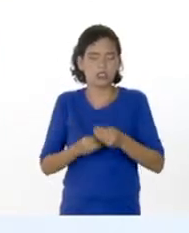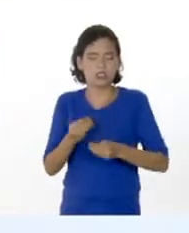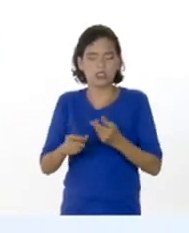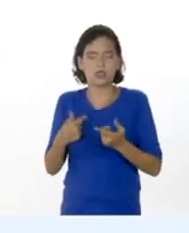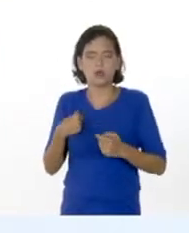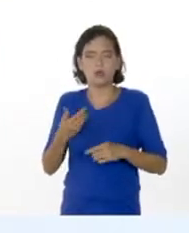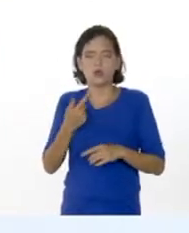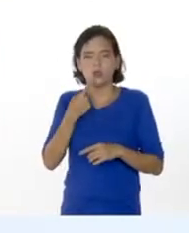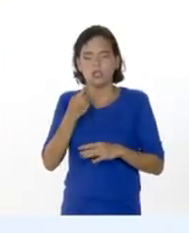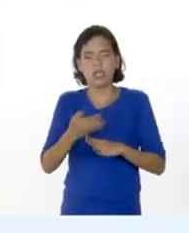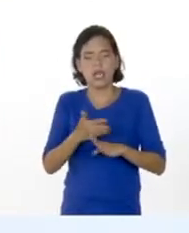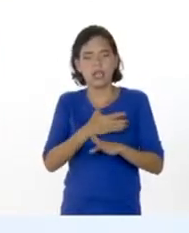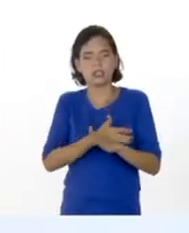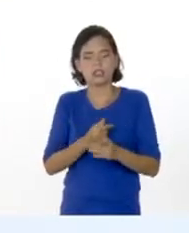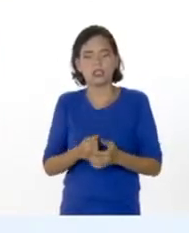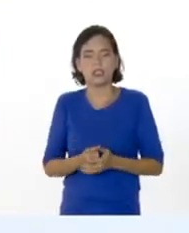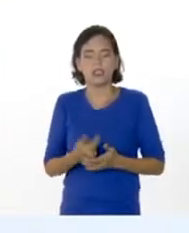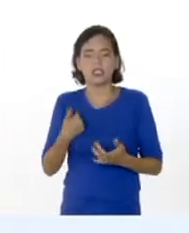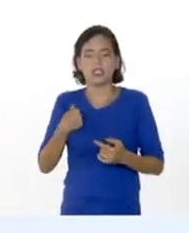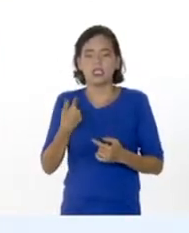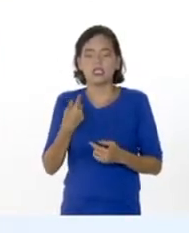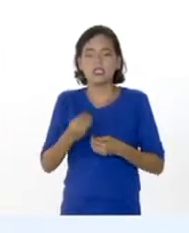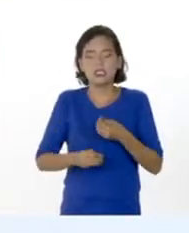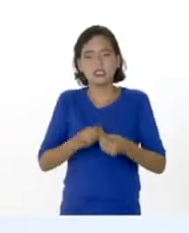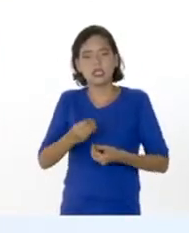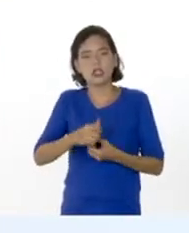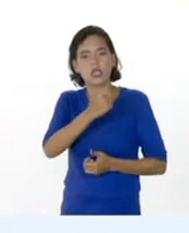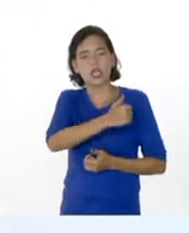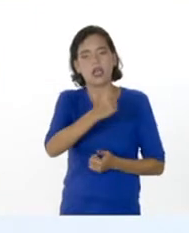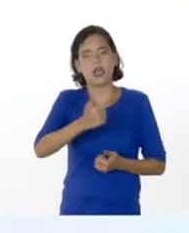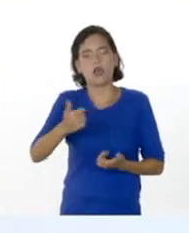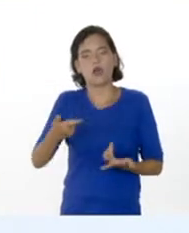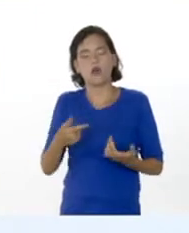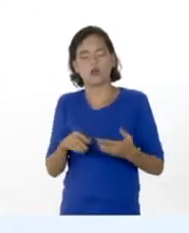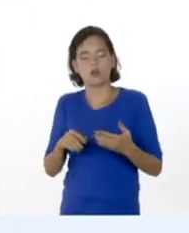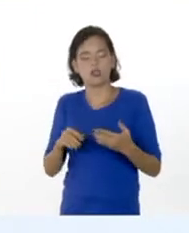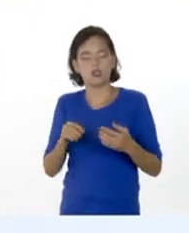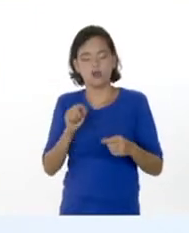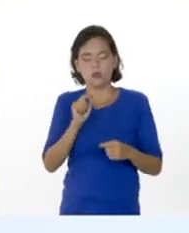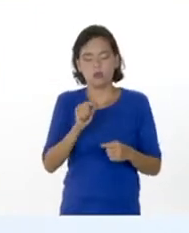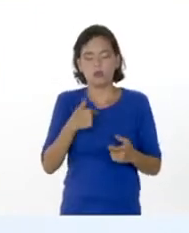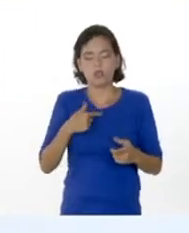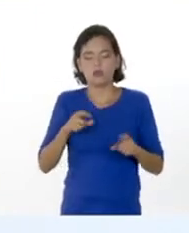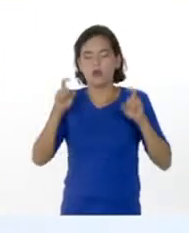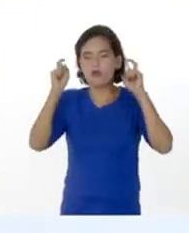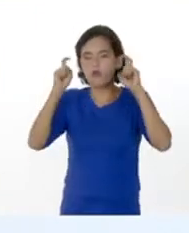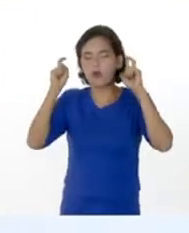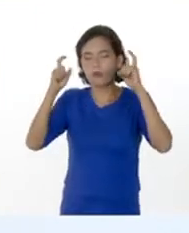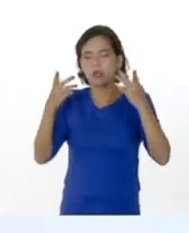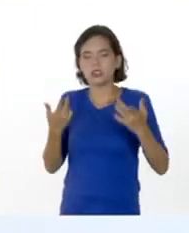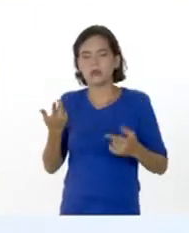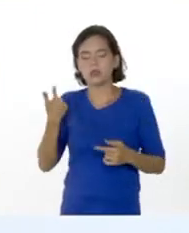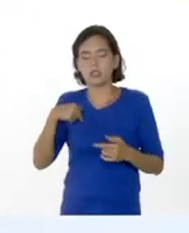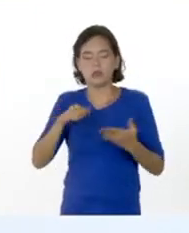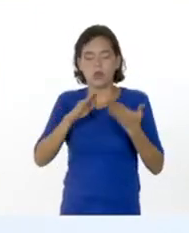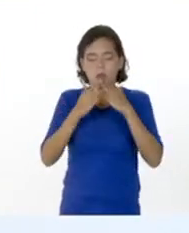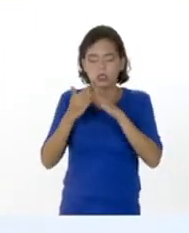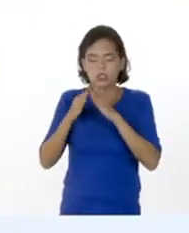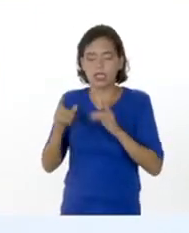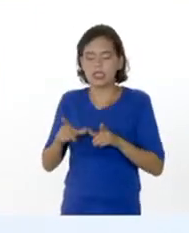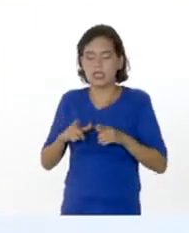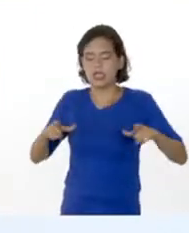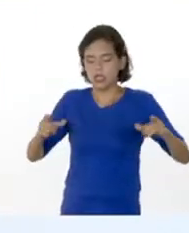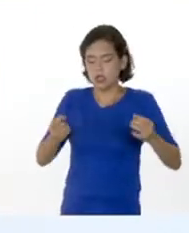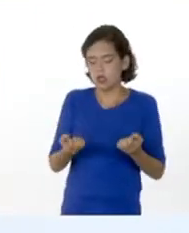nombré anteriormente, y que permitieron que cada uno de esos relieves se fuesen formando, como tenemos los valles, las montañas,